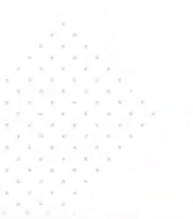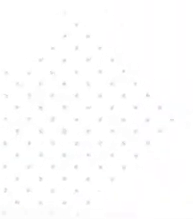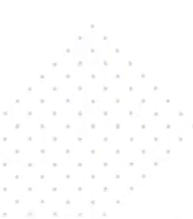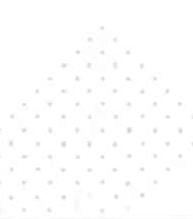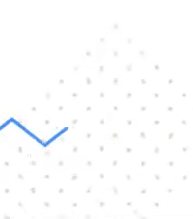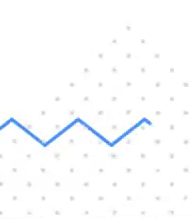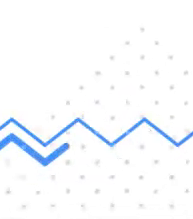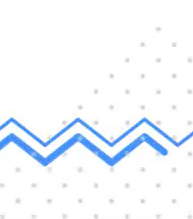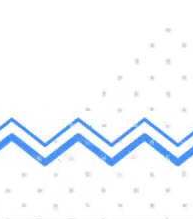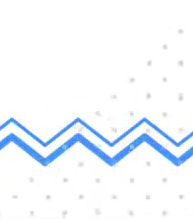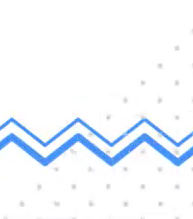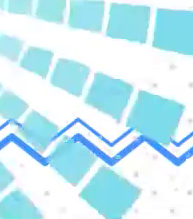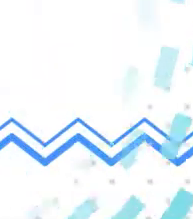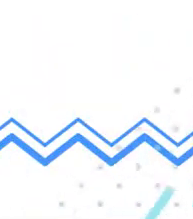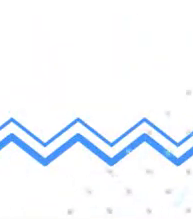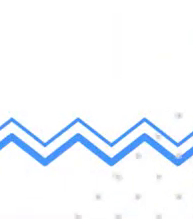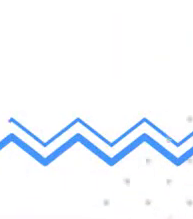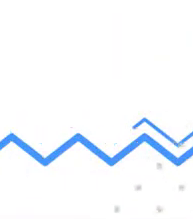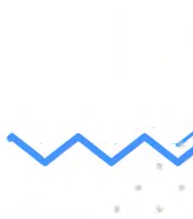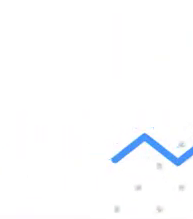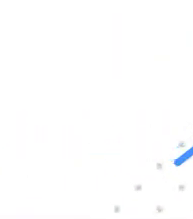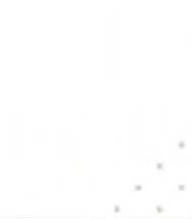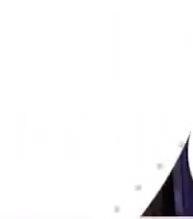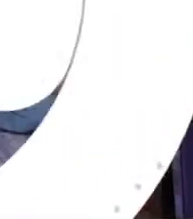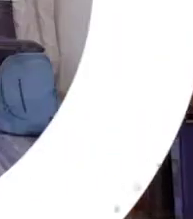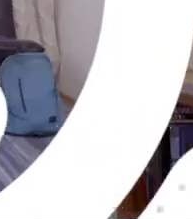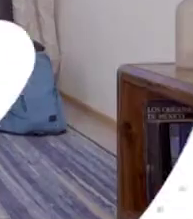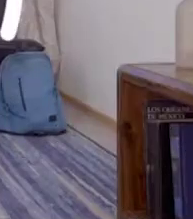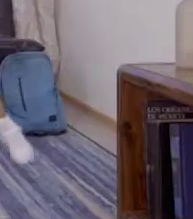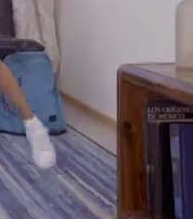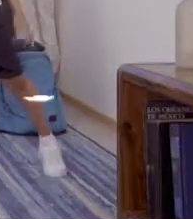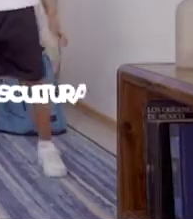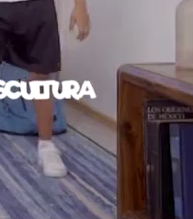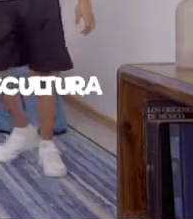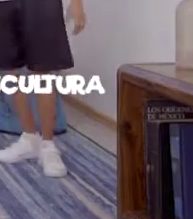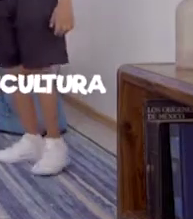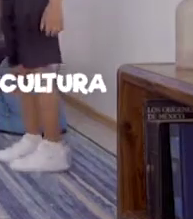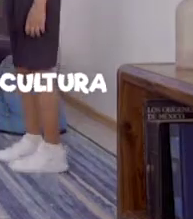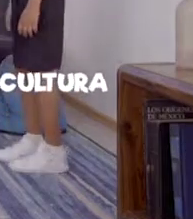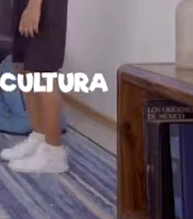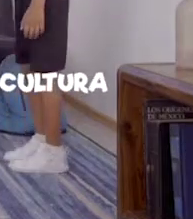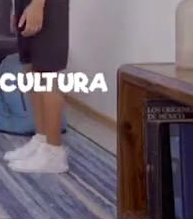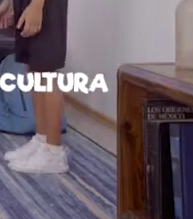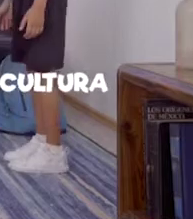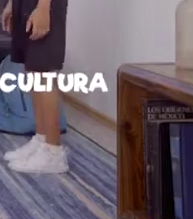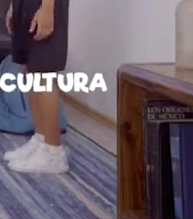¡Gracias! ¡Gracias! ¡Gracias!